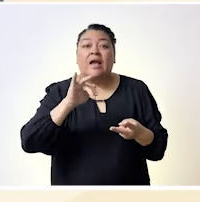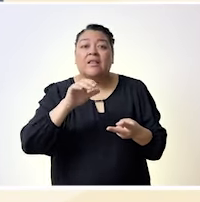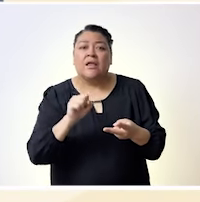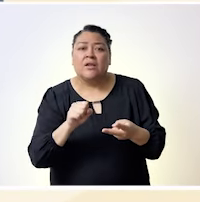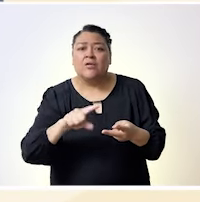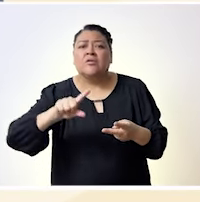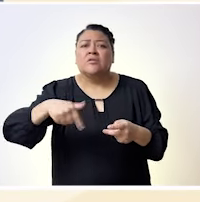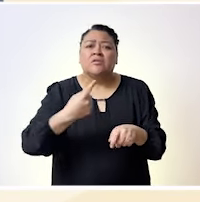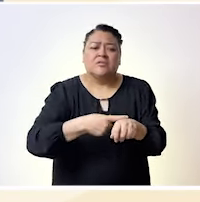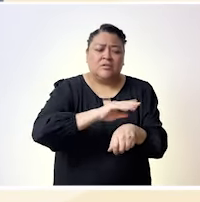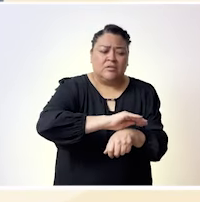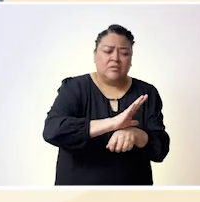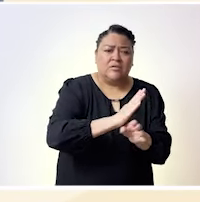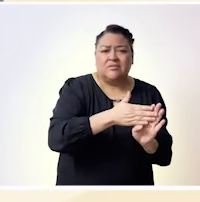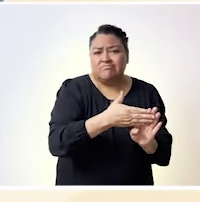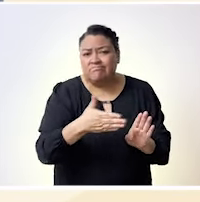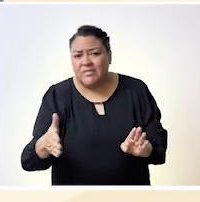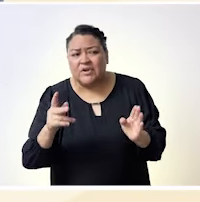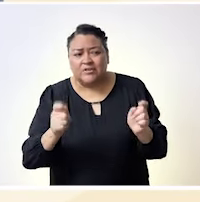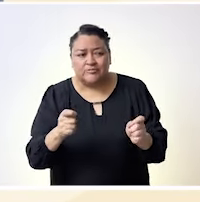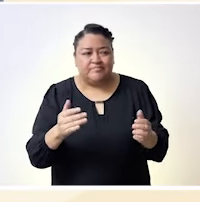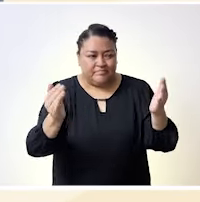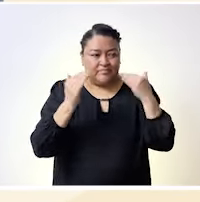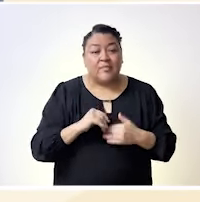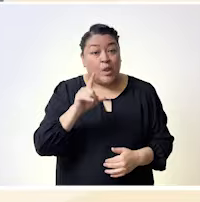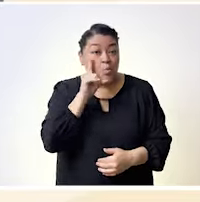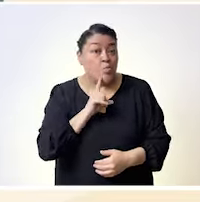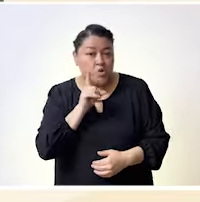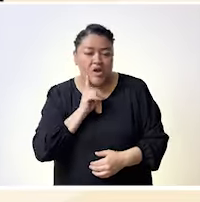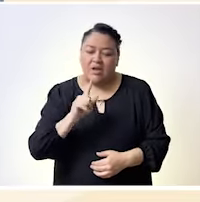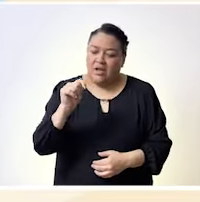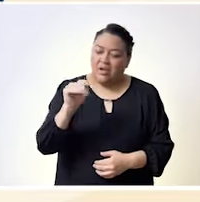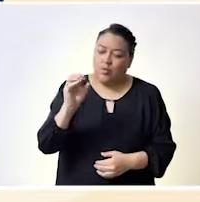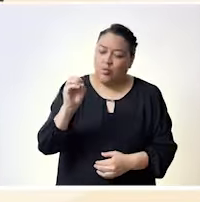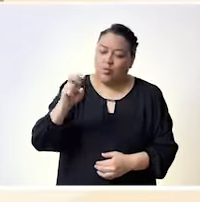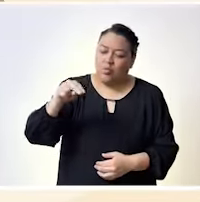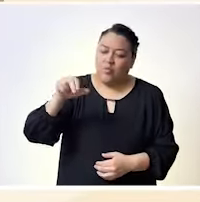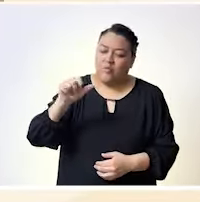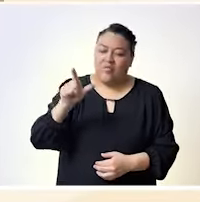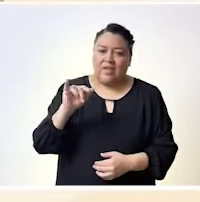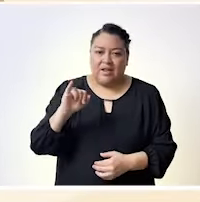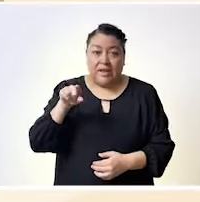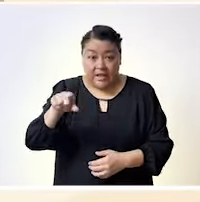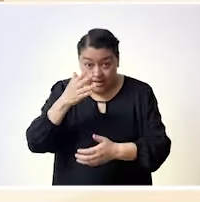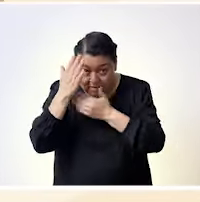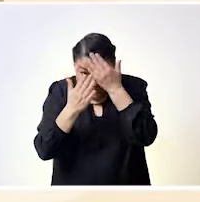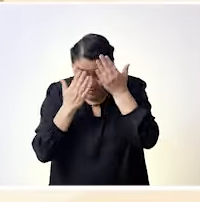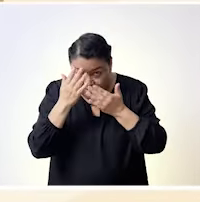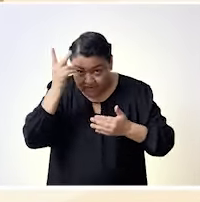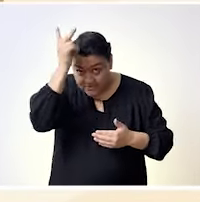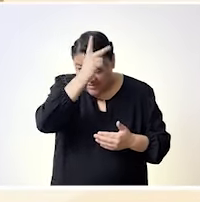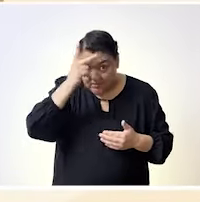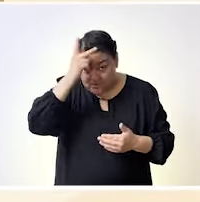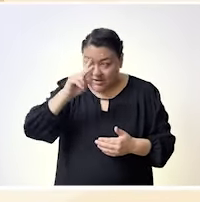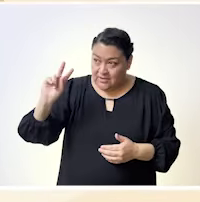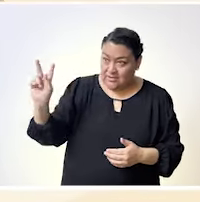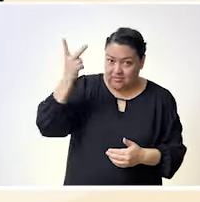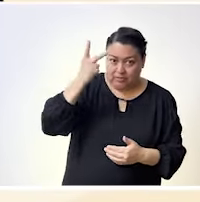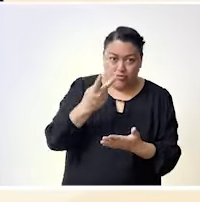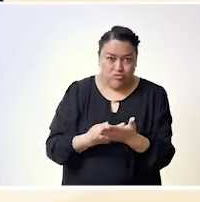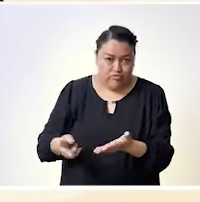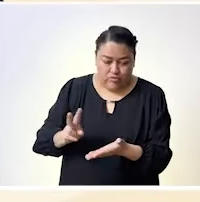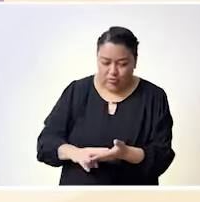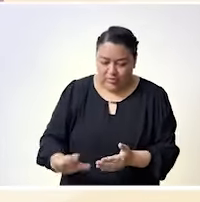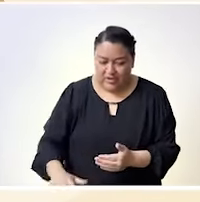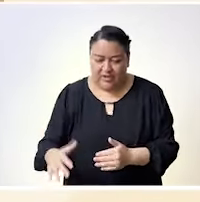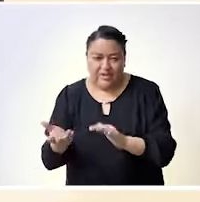Yaotzanet Tonali Díaz de León Díaz Estudió Psicología en la UNAM. Es jugadora de básquetbol en silla de ruedas. Embajadora de